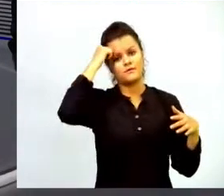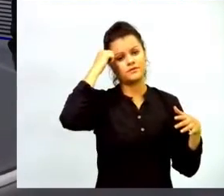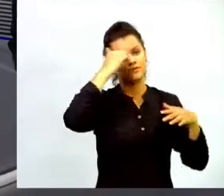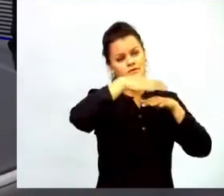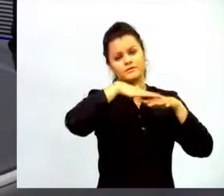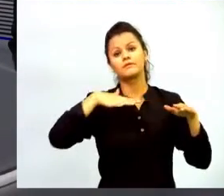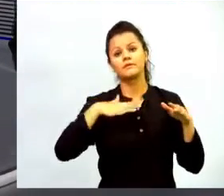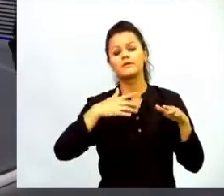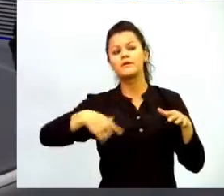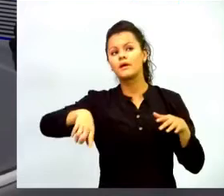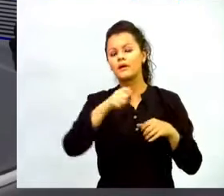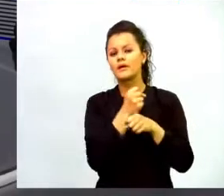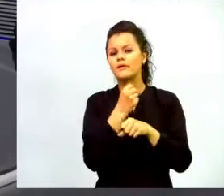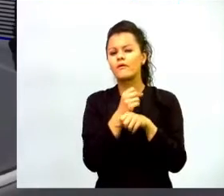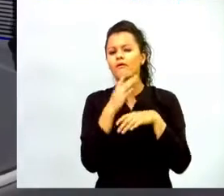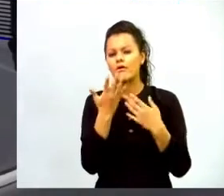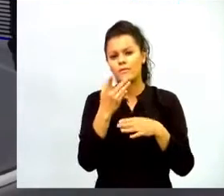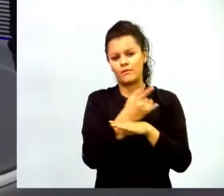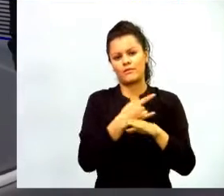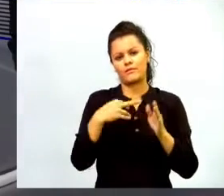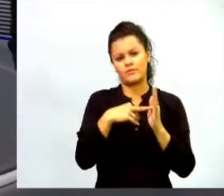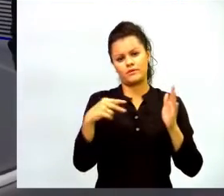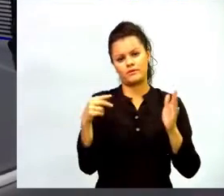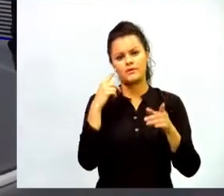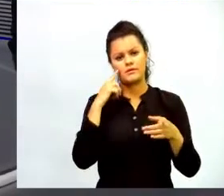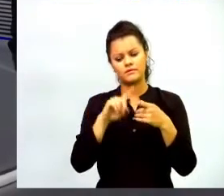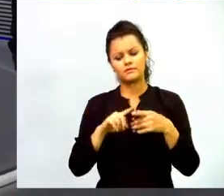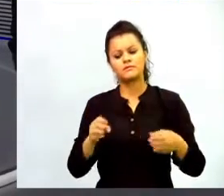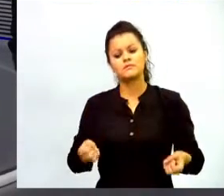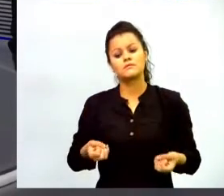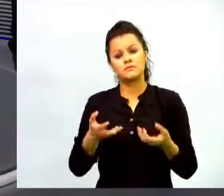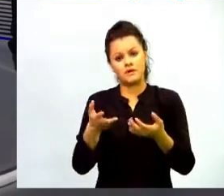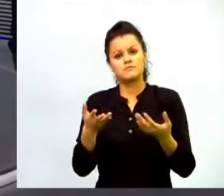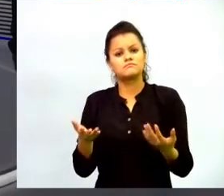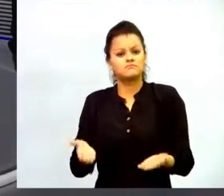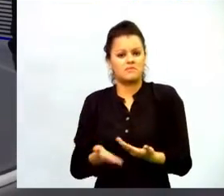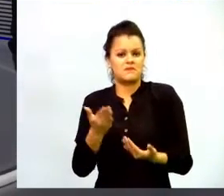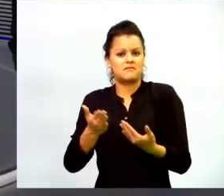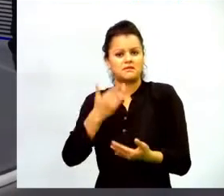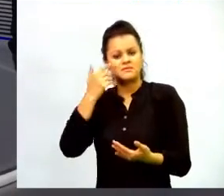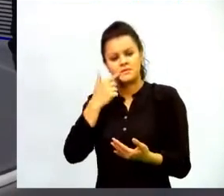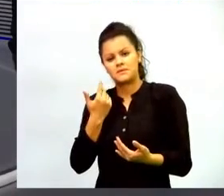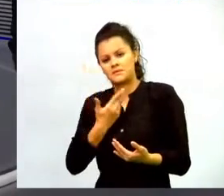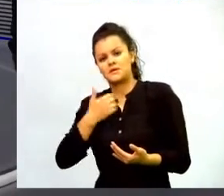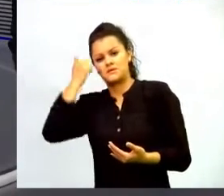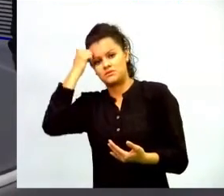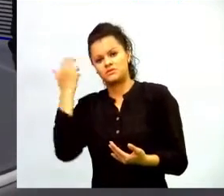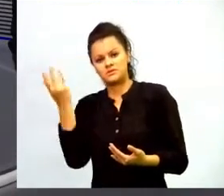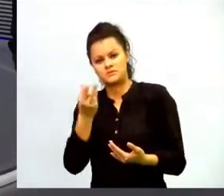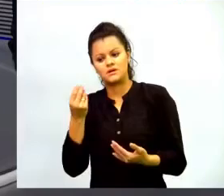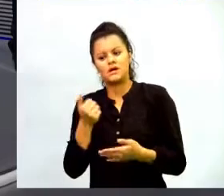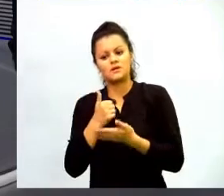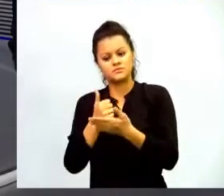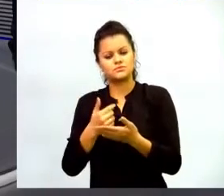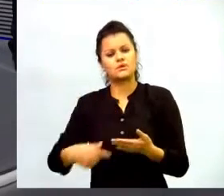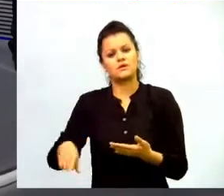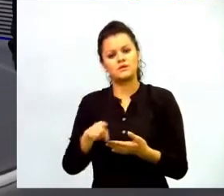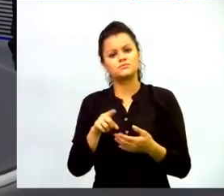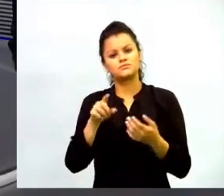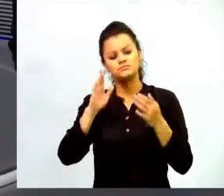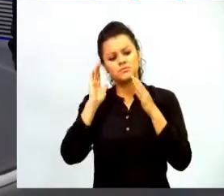de cómo usar estas tecnologías para facilitar a los padres a los docentes que puedan atender estas